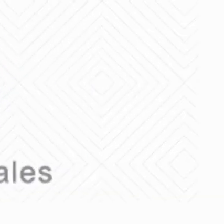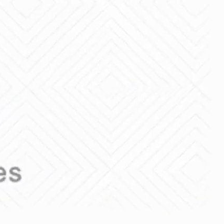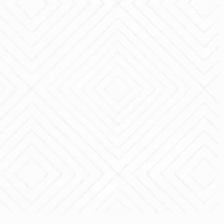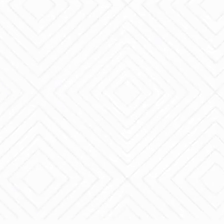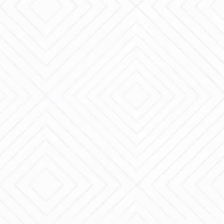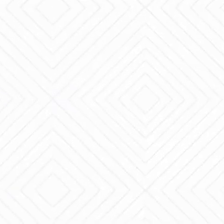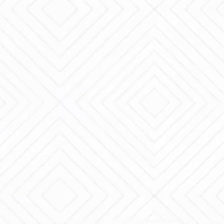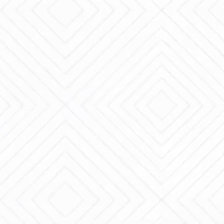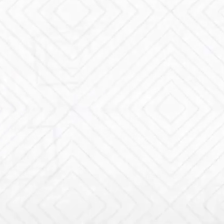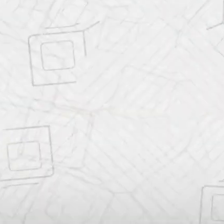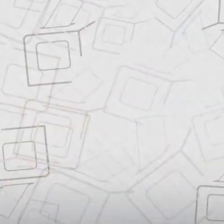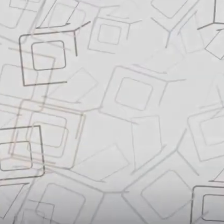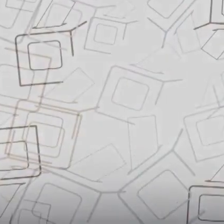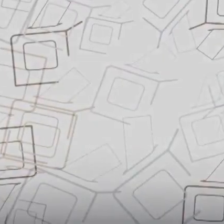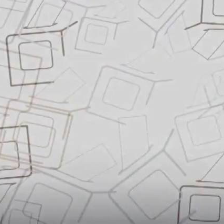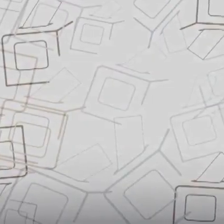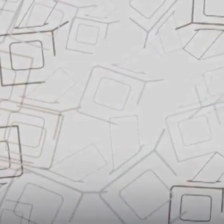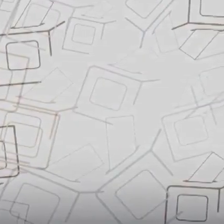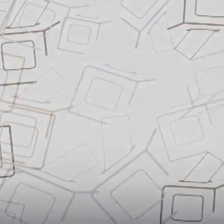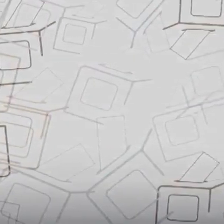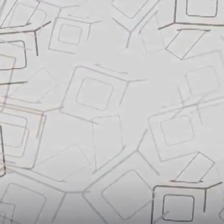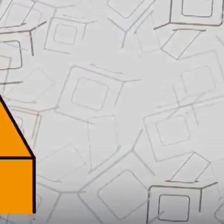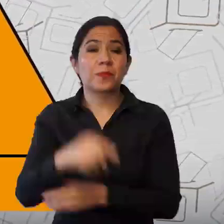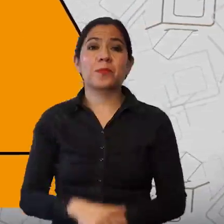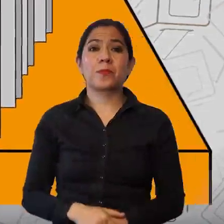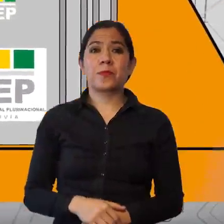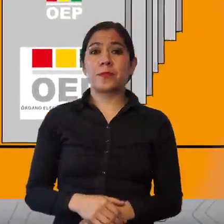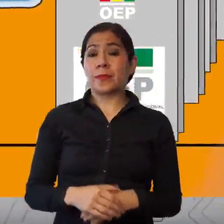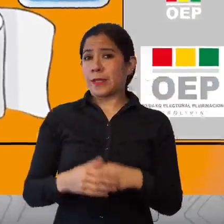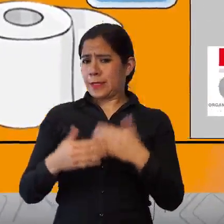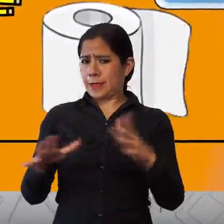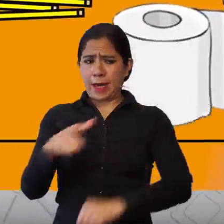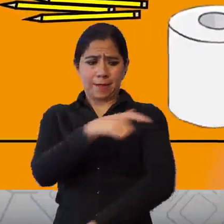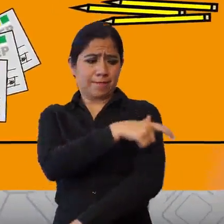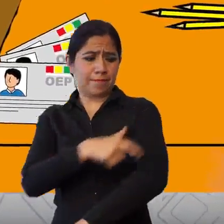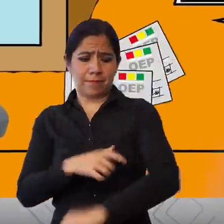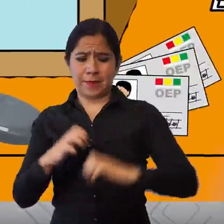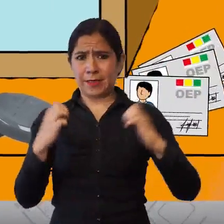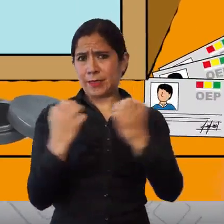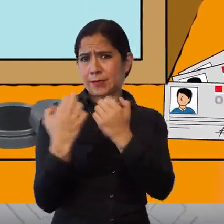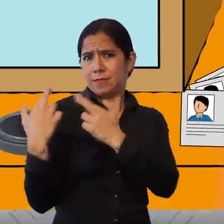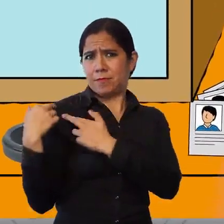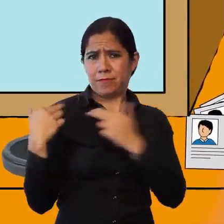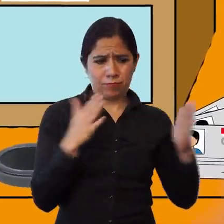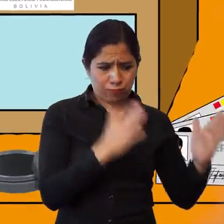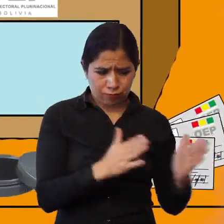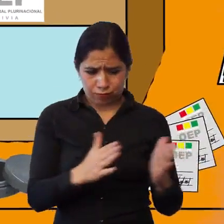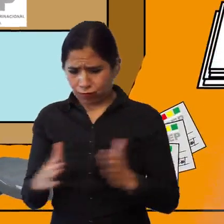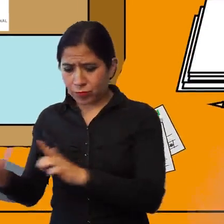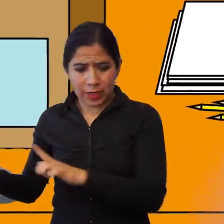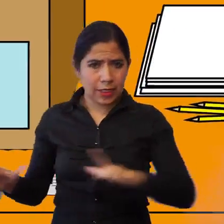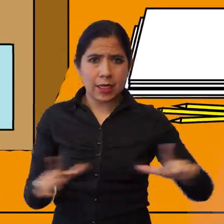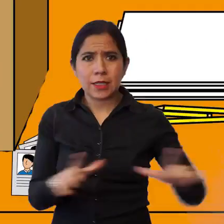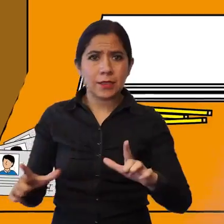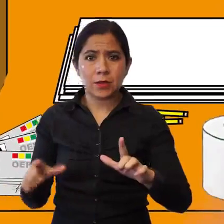Para estas elecciones, luego de haber instalado la mesa de sufragio y de estar listos para el día